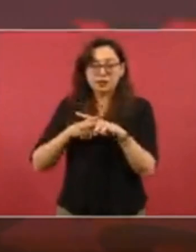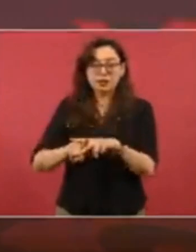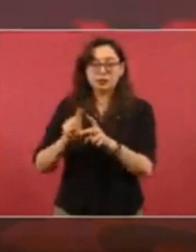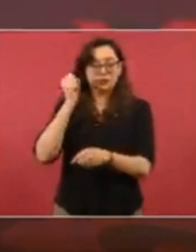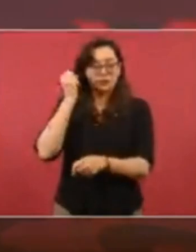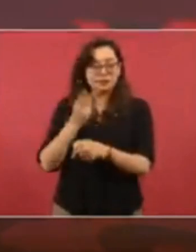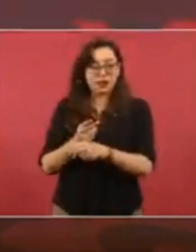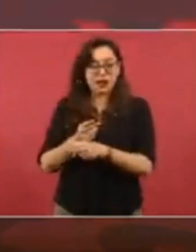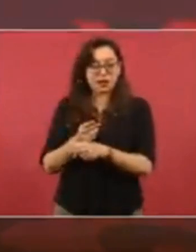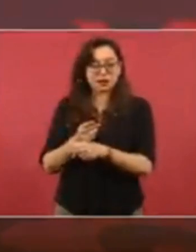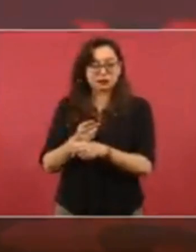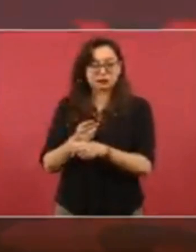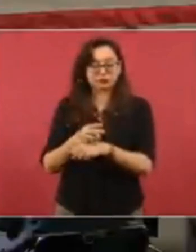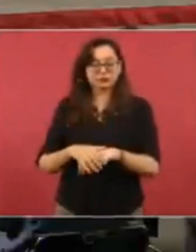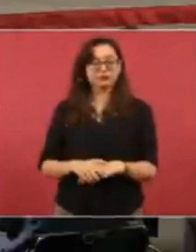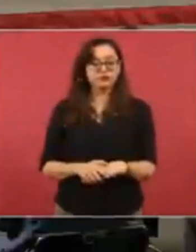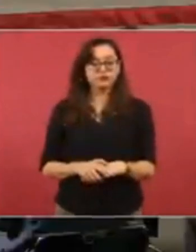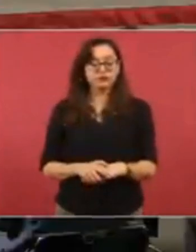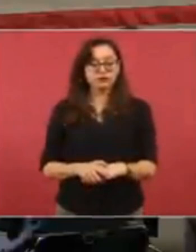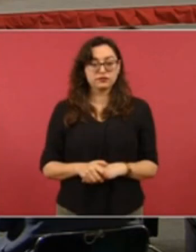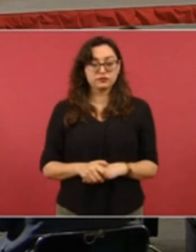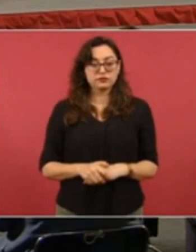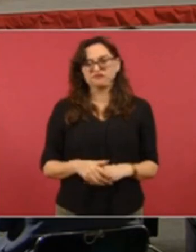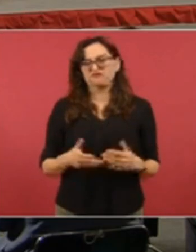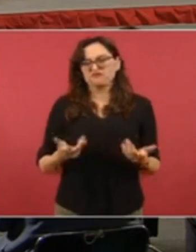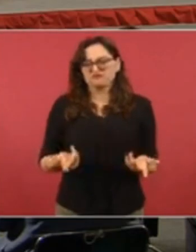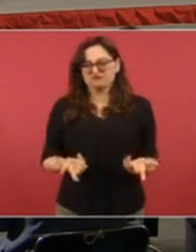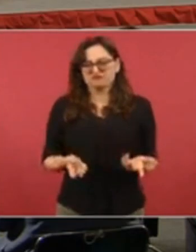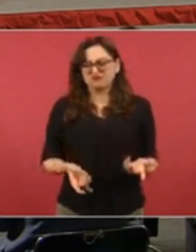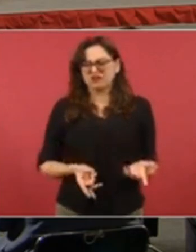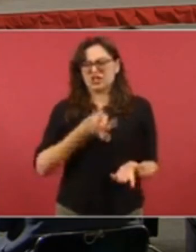porque no basta con el uso de la fuerza